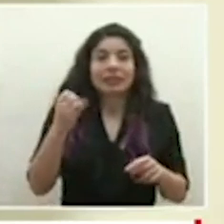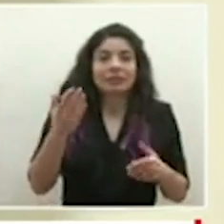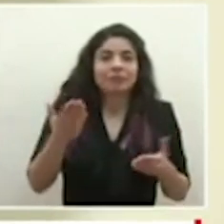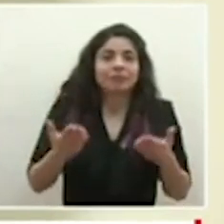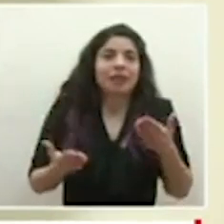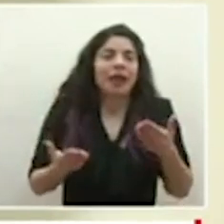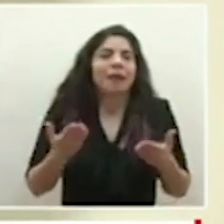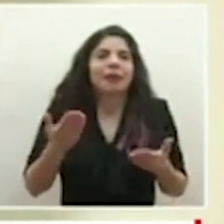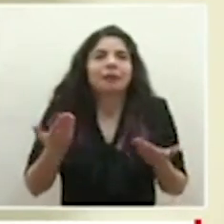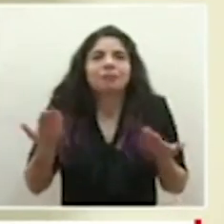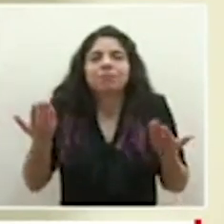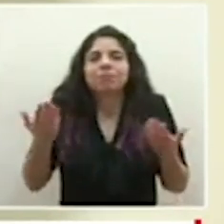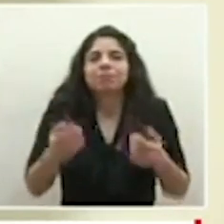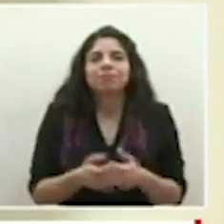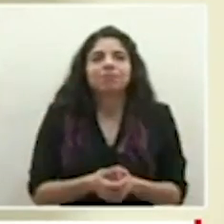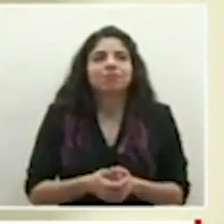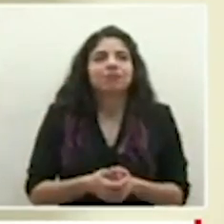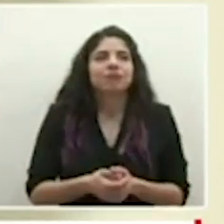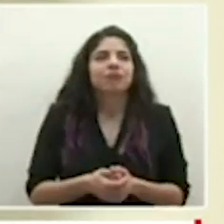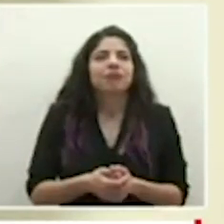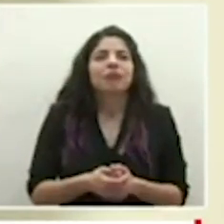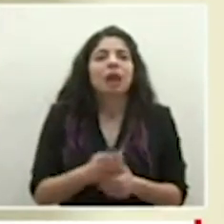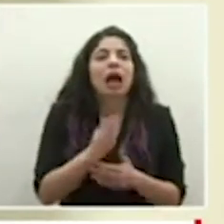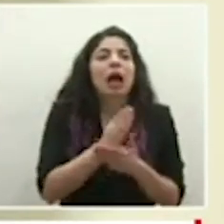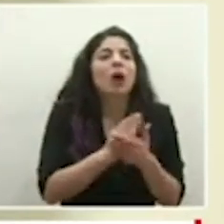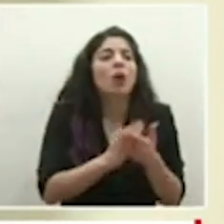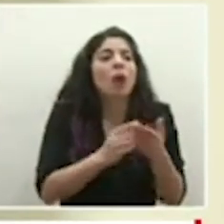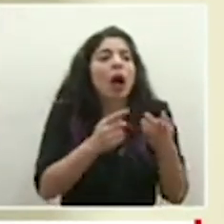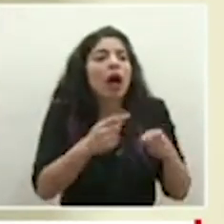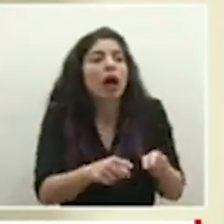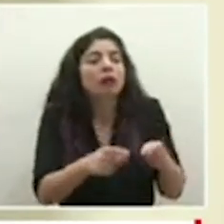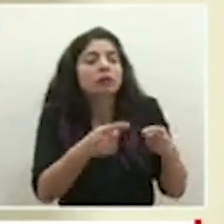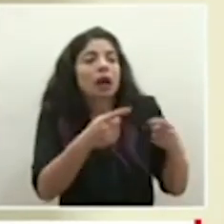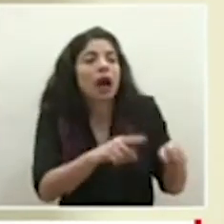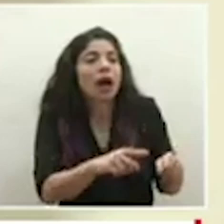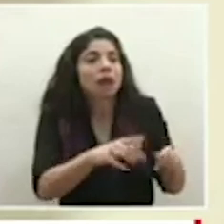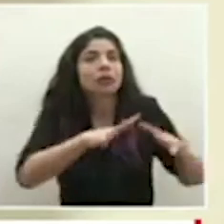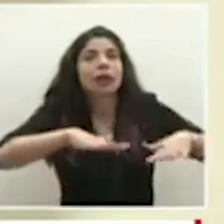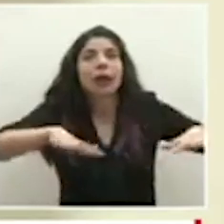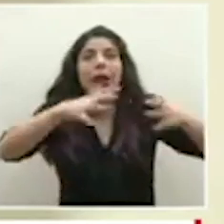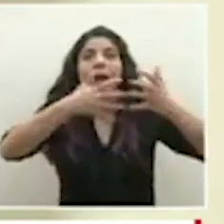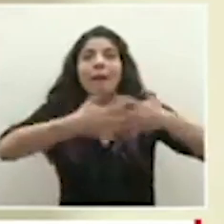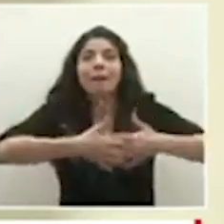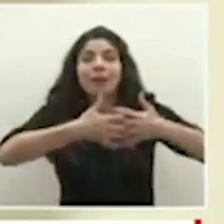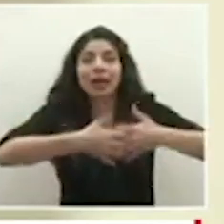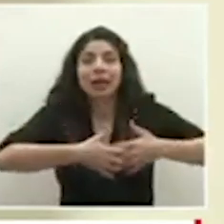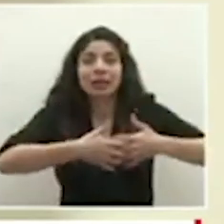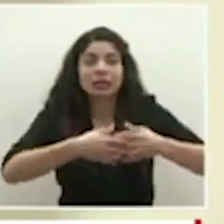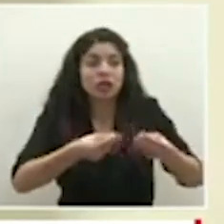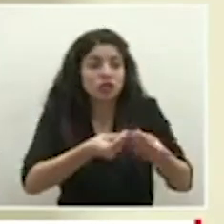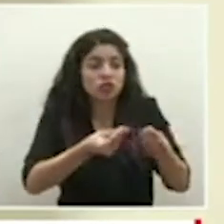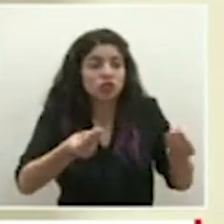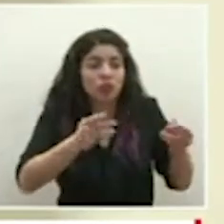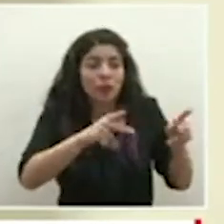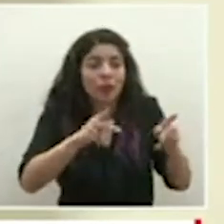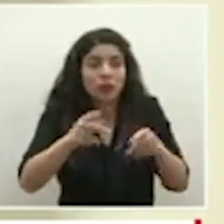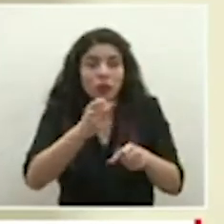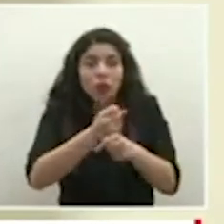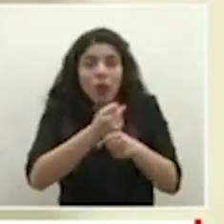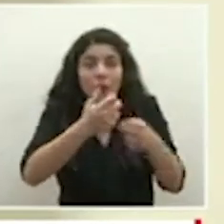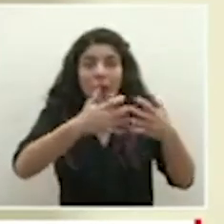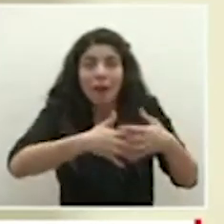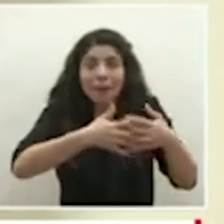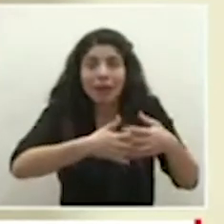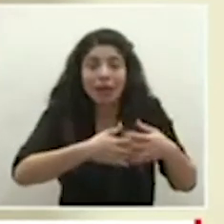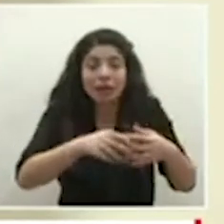por unos casos que se pueden dar en una empresa y donde hay muchas personas que trabajan y